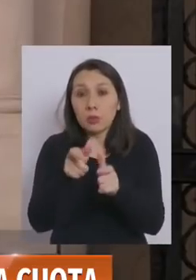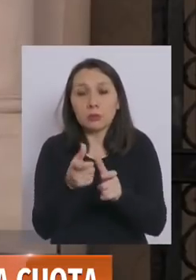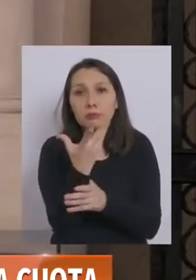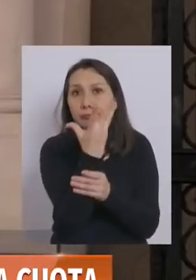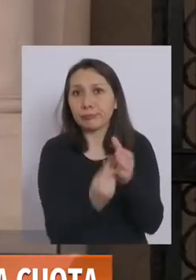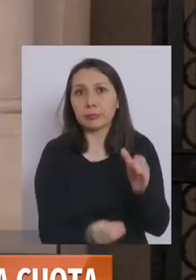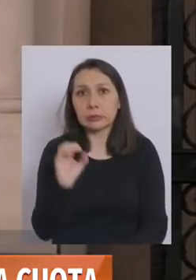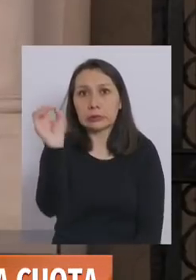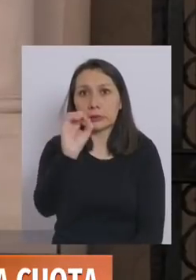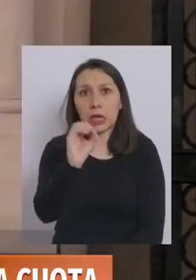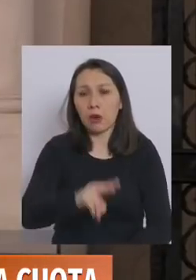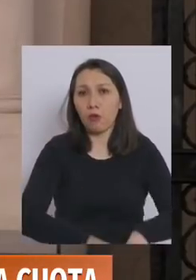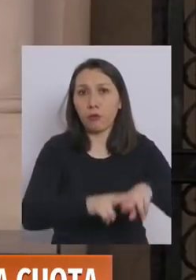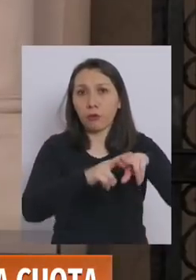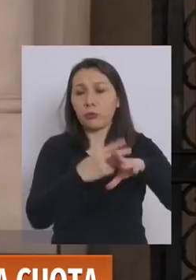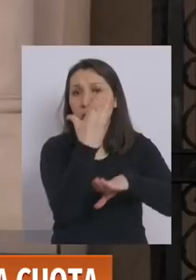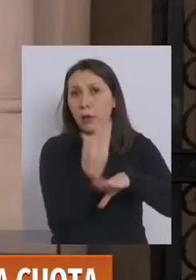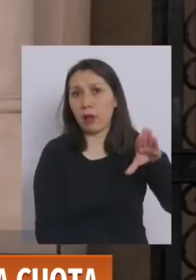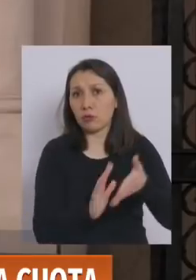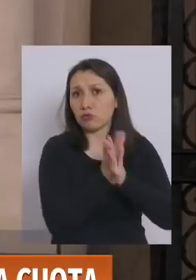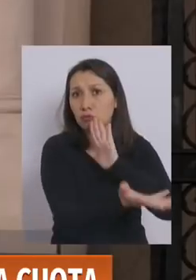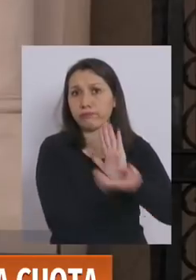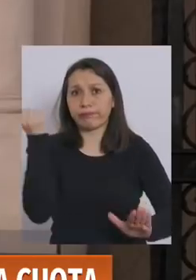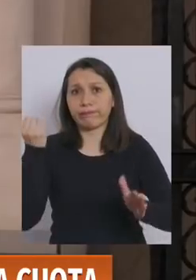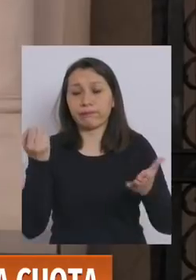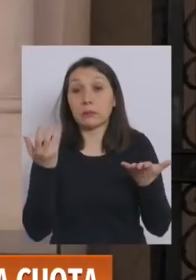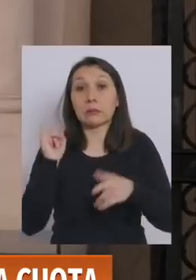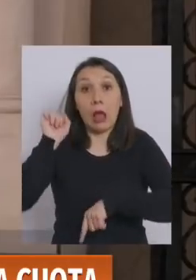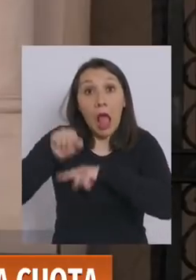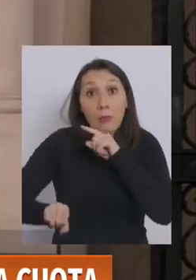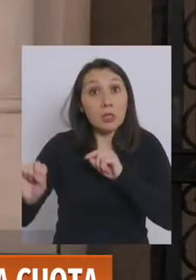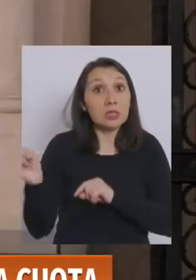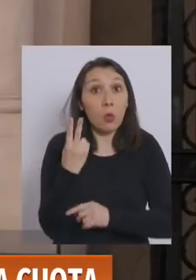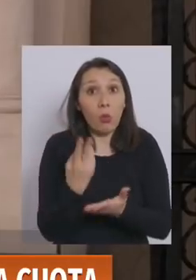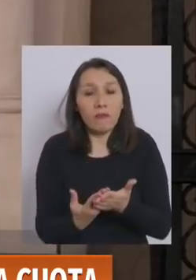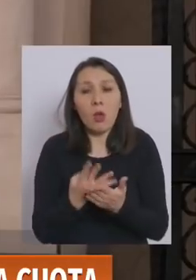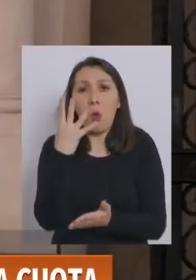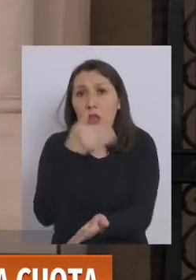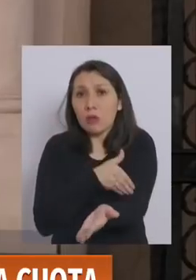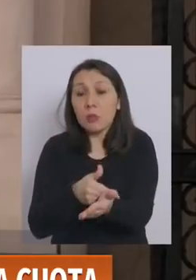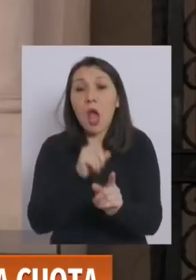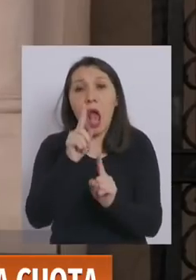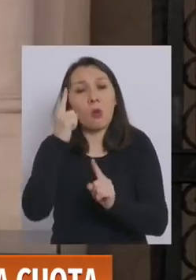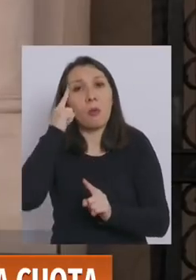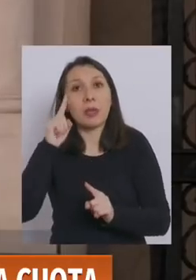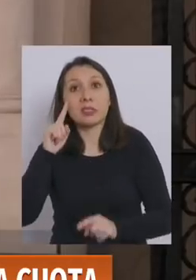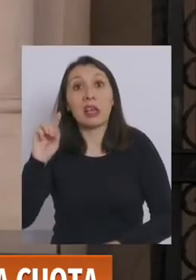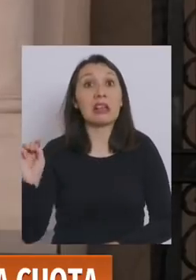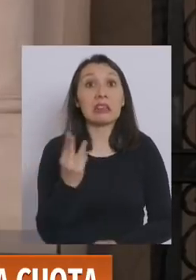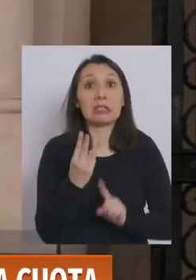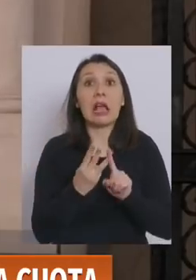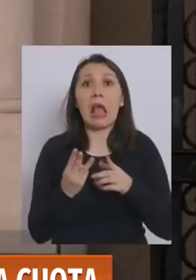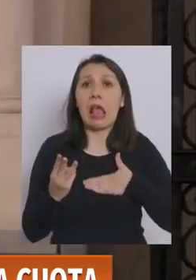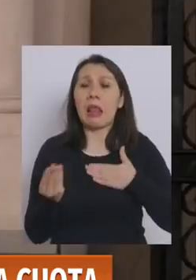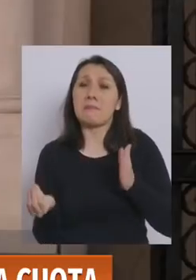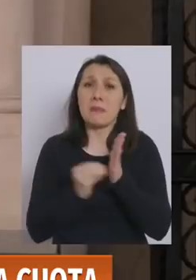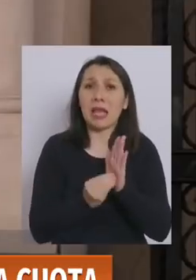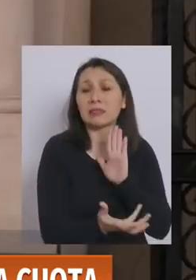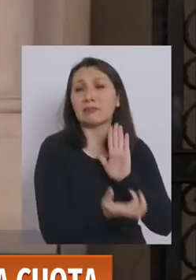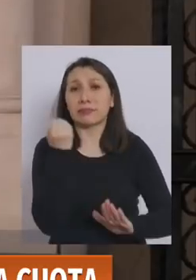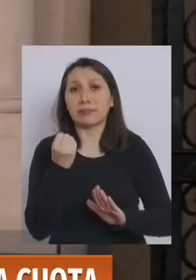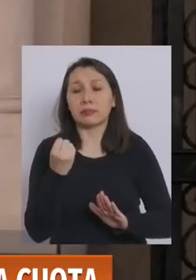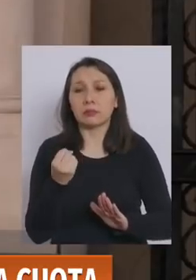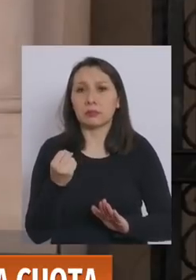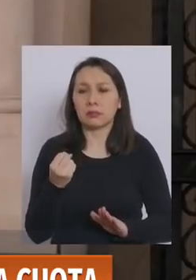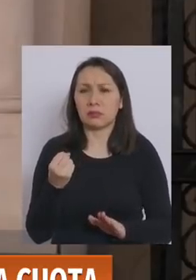sin ahorros en los fondos de pensiones. Si se aprueba este nuevo, van a haber cuatro millones. Y hay algunos que están planteando un tercero. Es